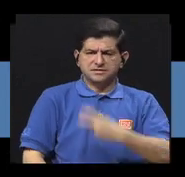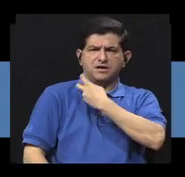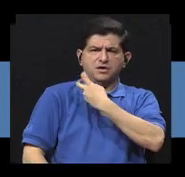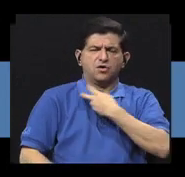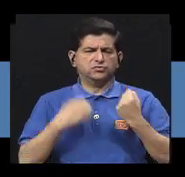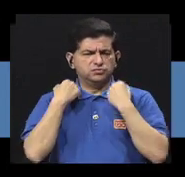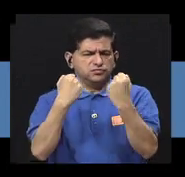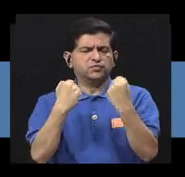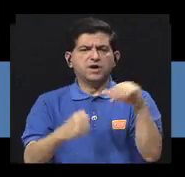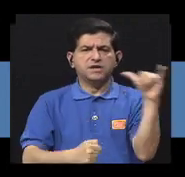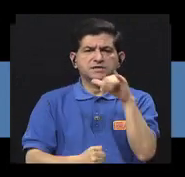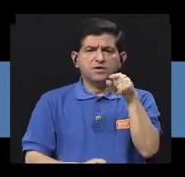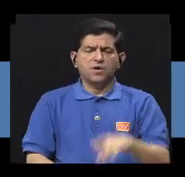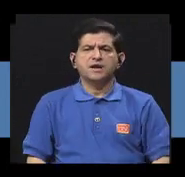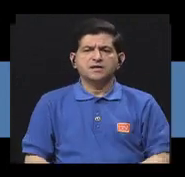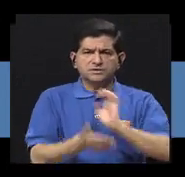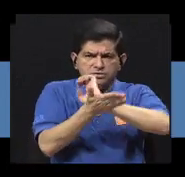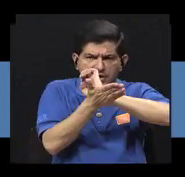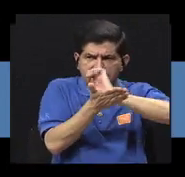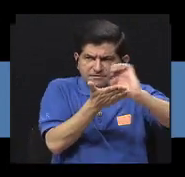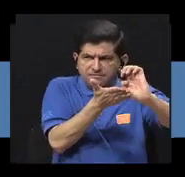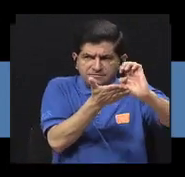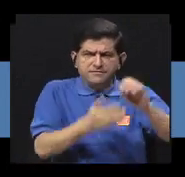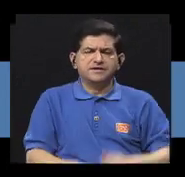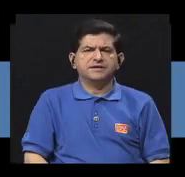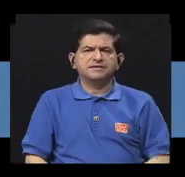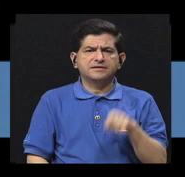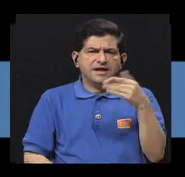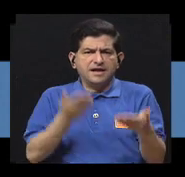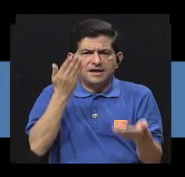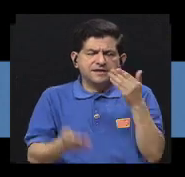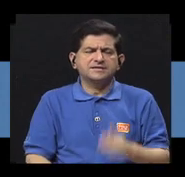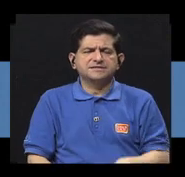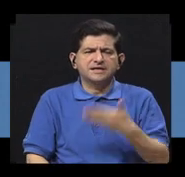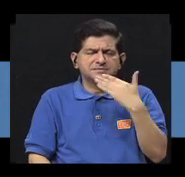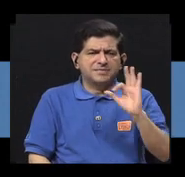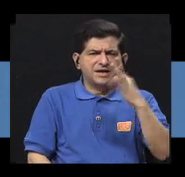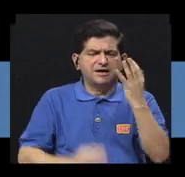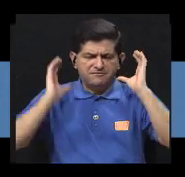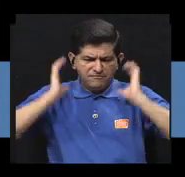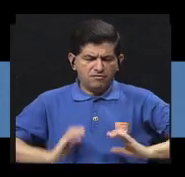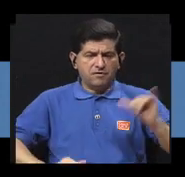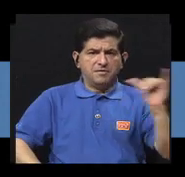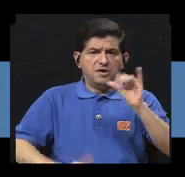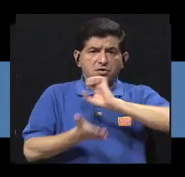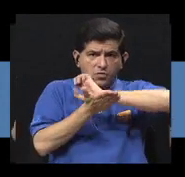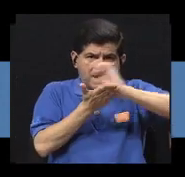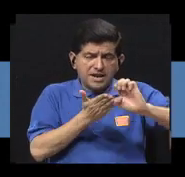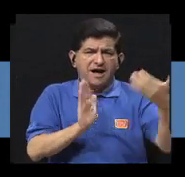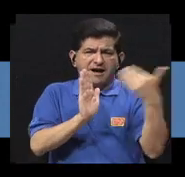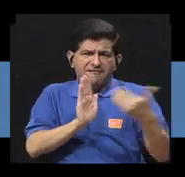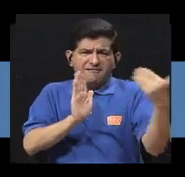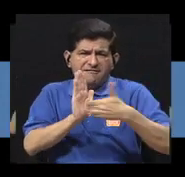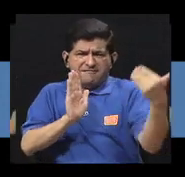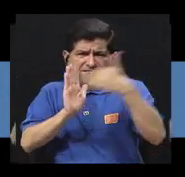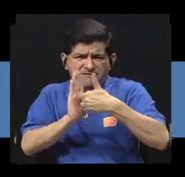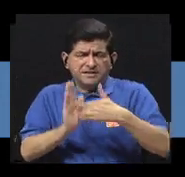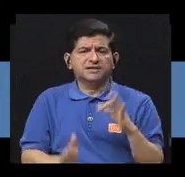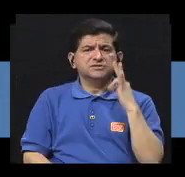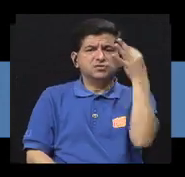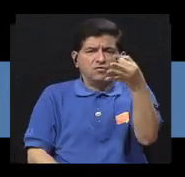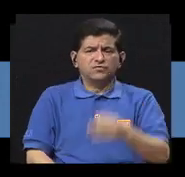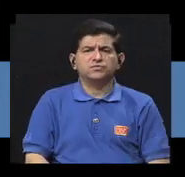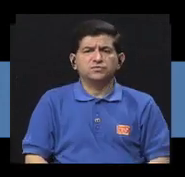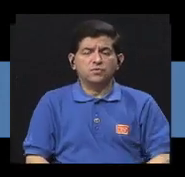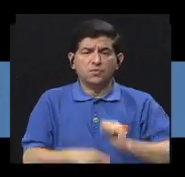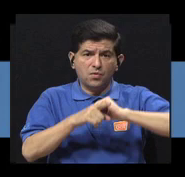fuertes, para que también eso prevenga la adopción de malas posturas, pero también prevenga lesiones a futuro